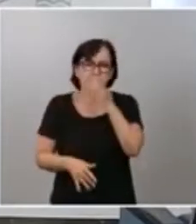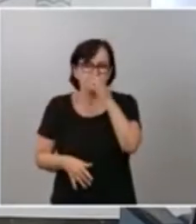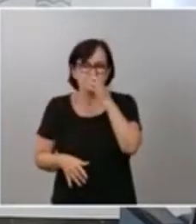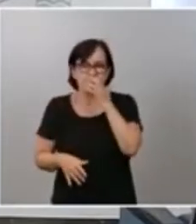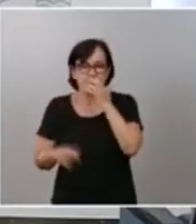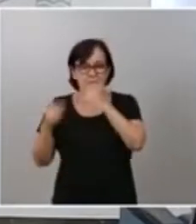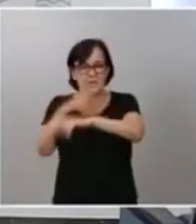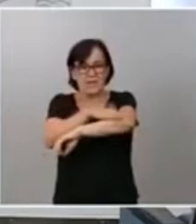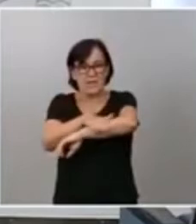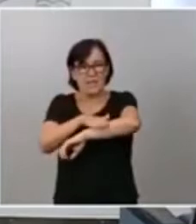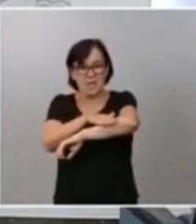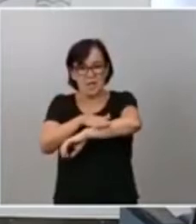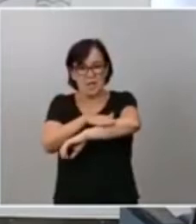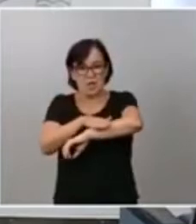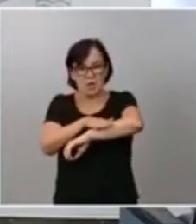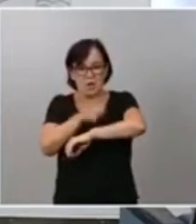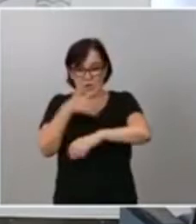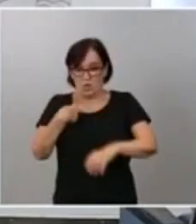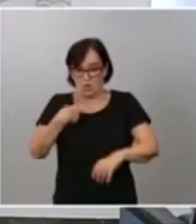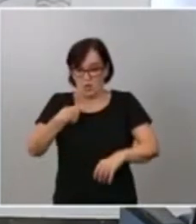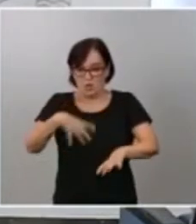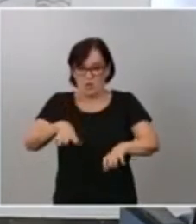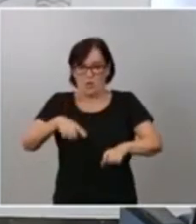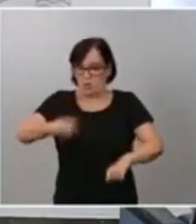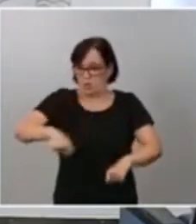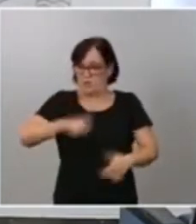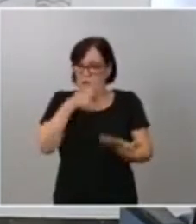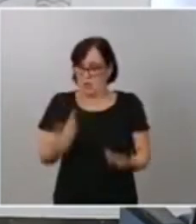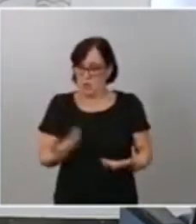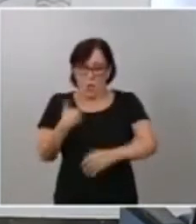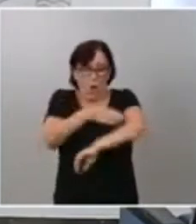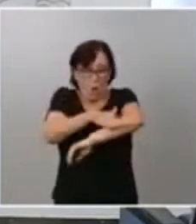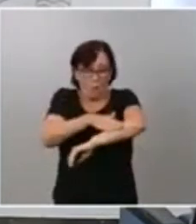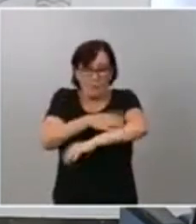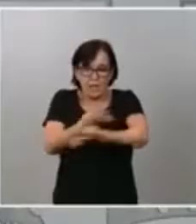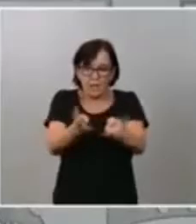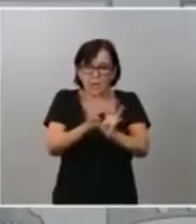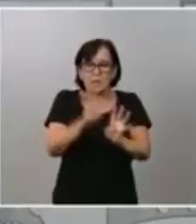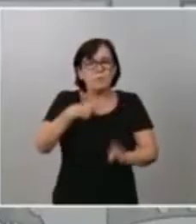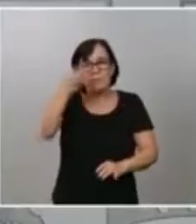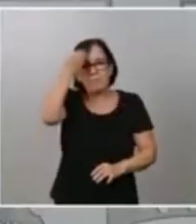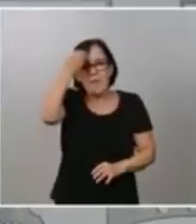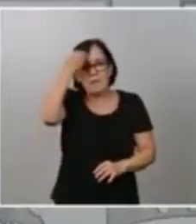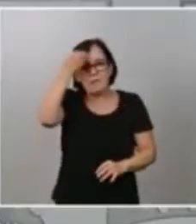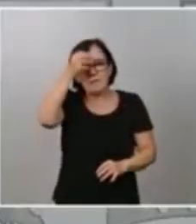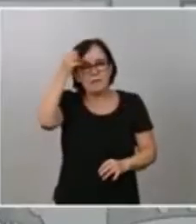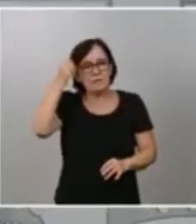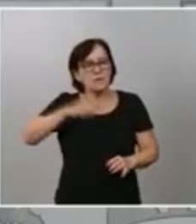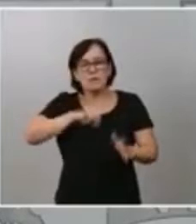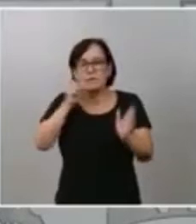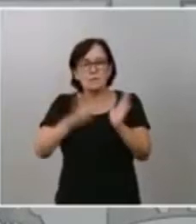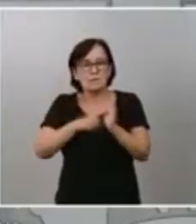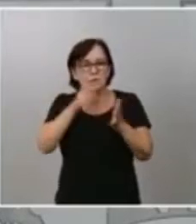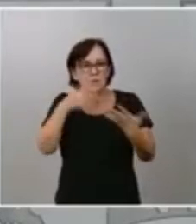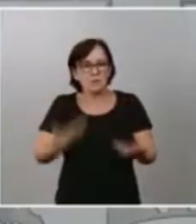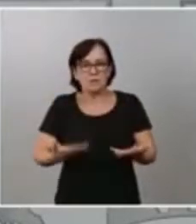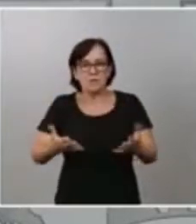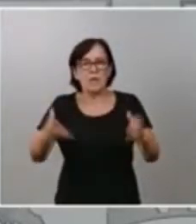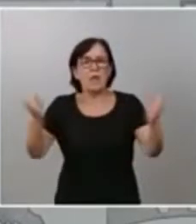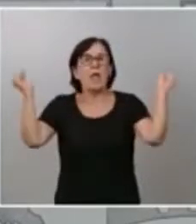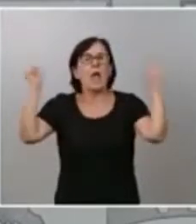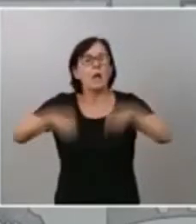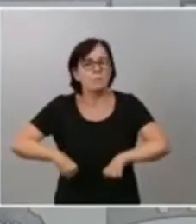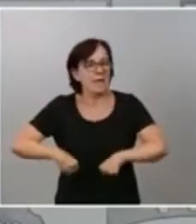presido considera plenamente vigente el pacto constitucional.